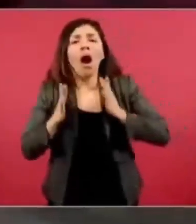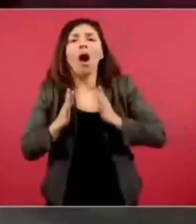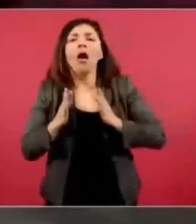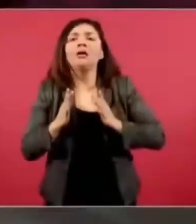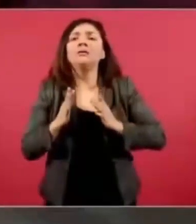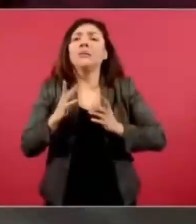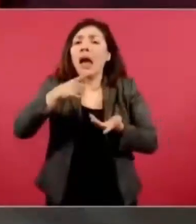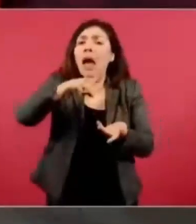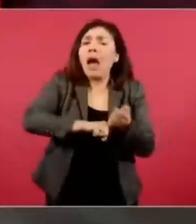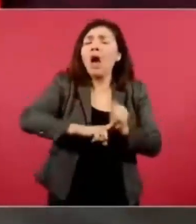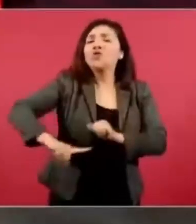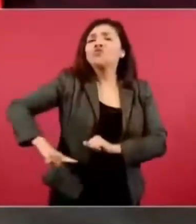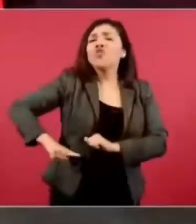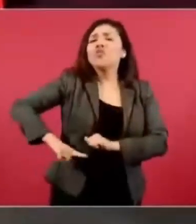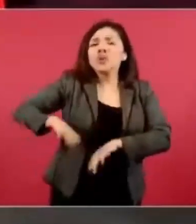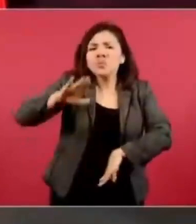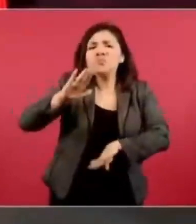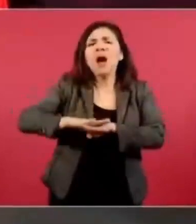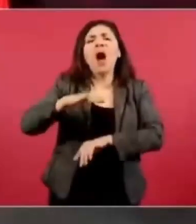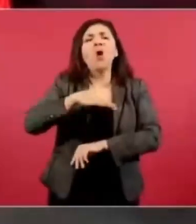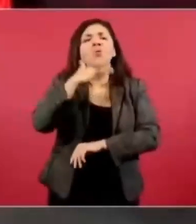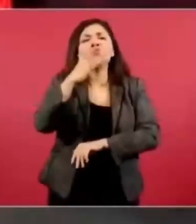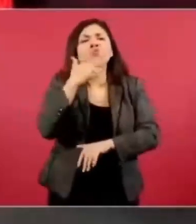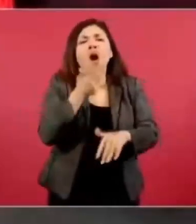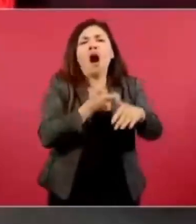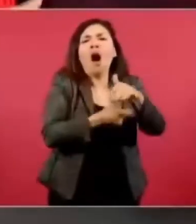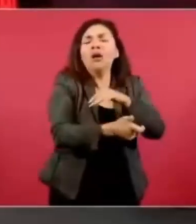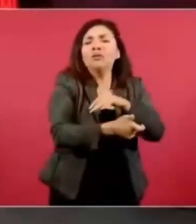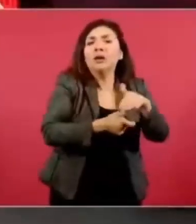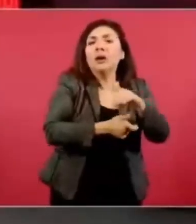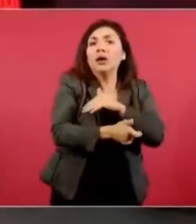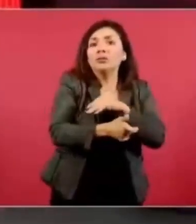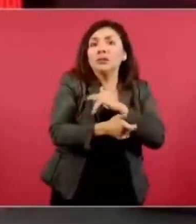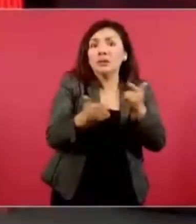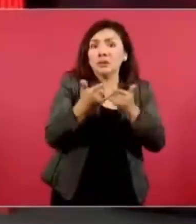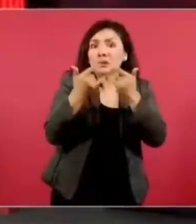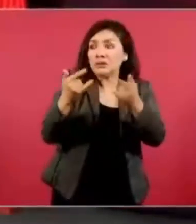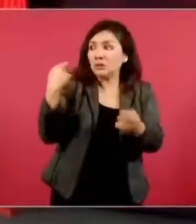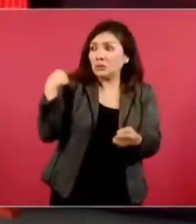gobierno con más corrupción en la historia moderna.